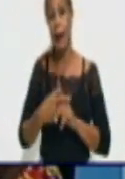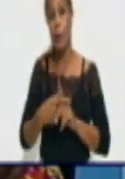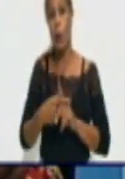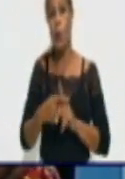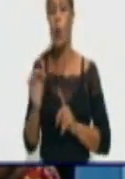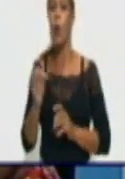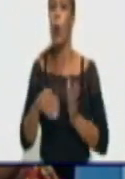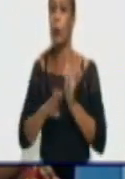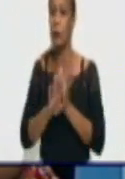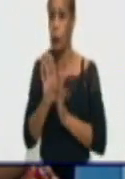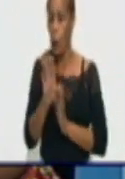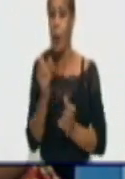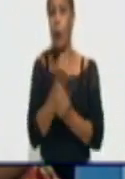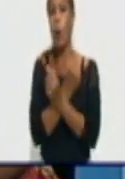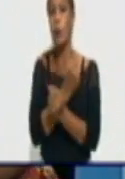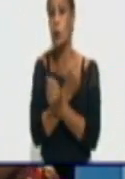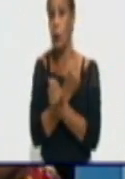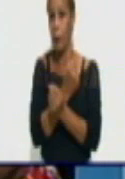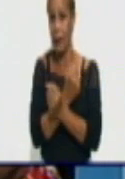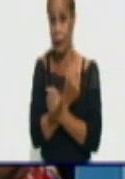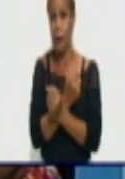municipios de muy alto riesgo en el país,